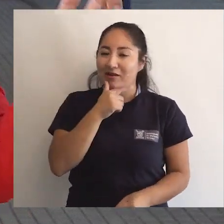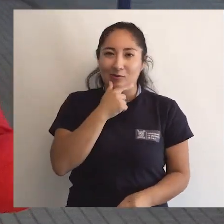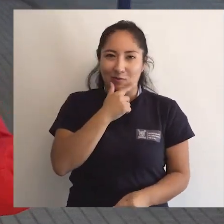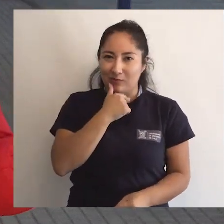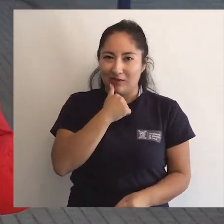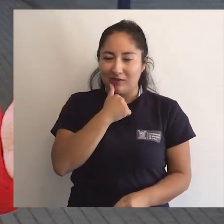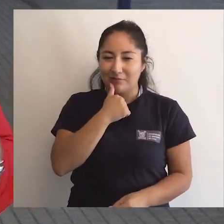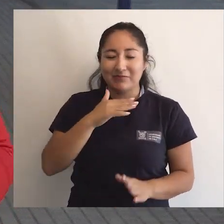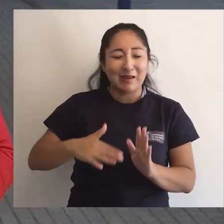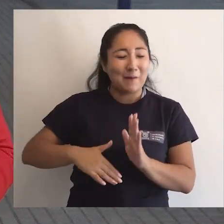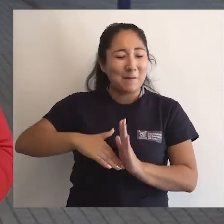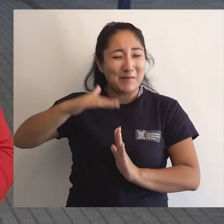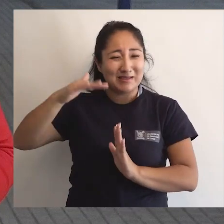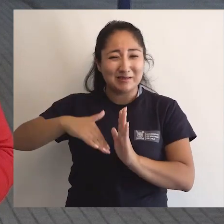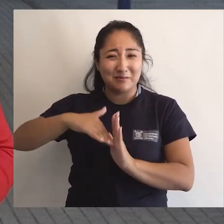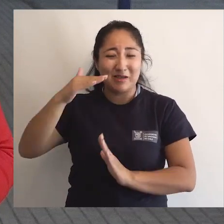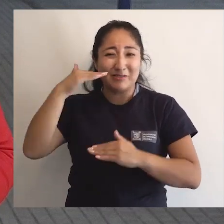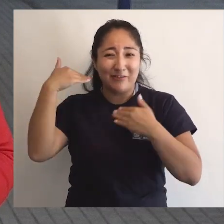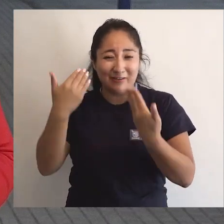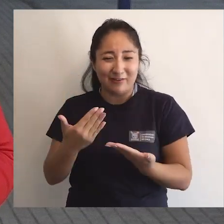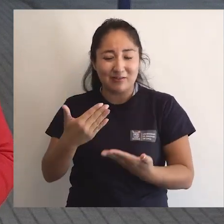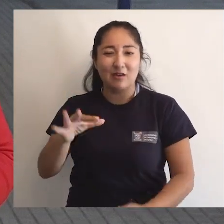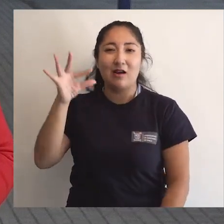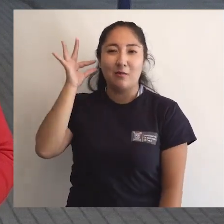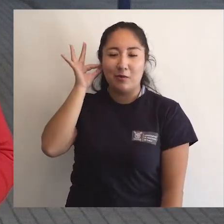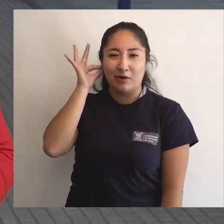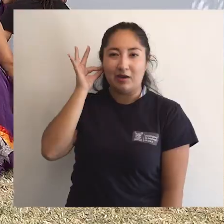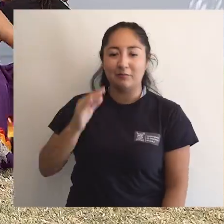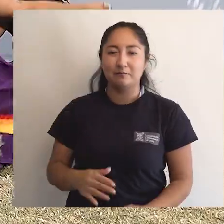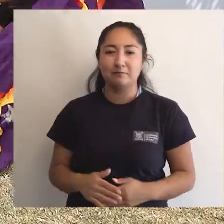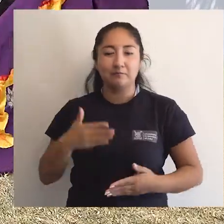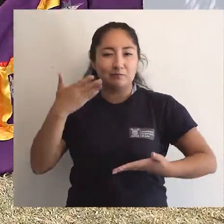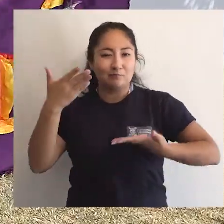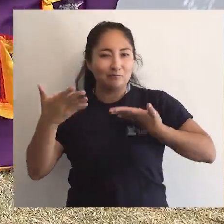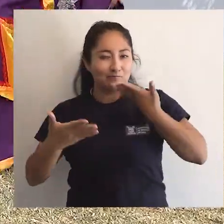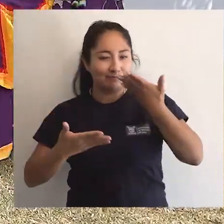aquellas a quienes más va a beneficiar esta medida va a ser a las mujeres.